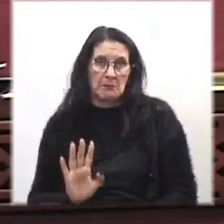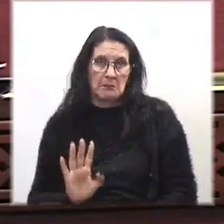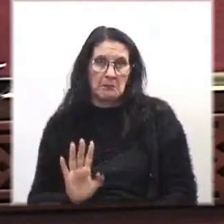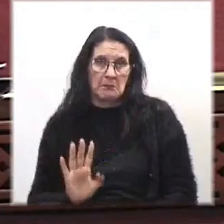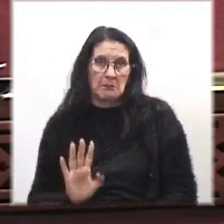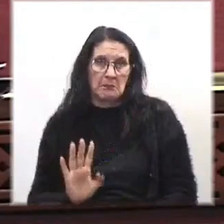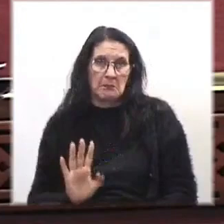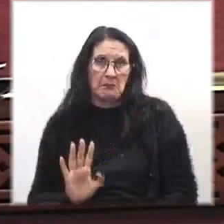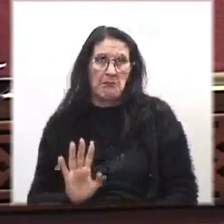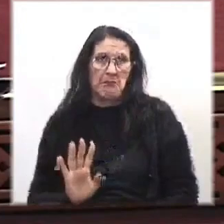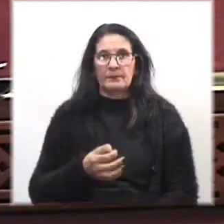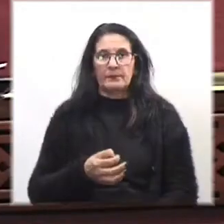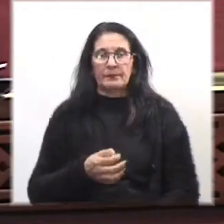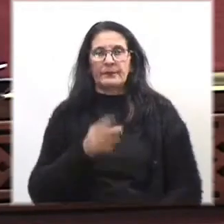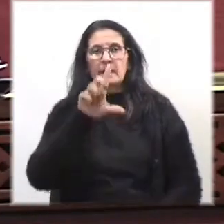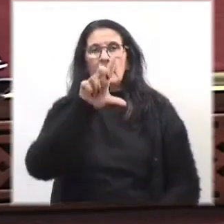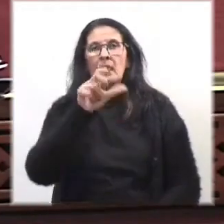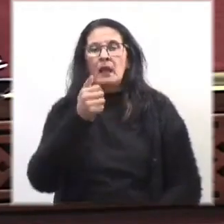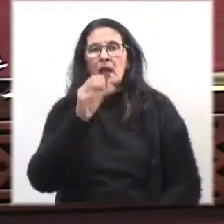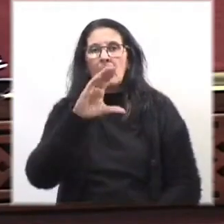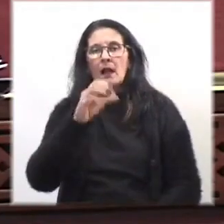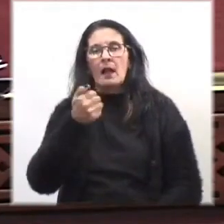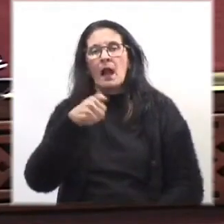Comisión Administradora del río Uruguay,